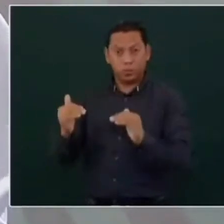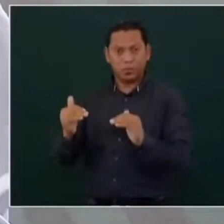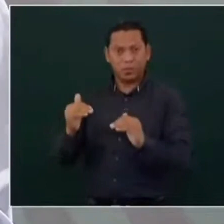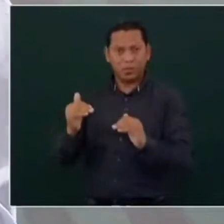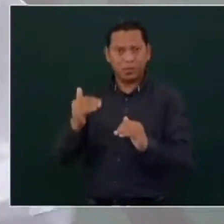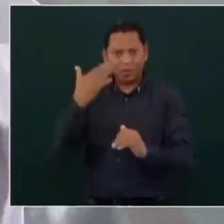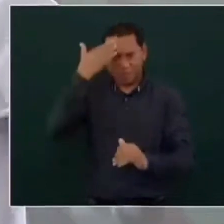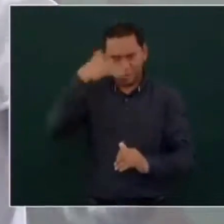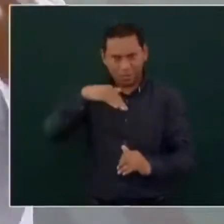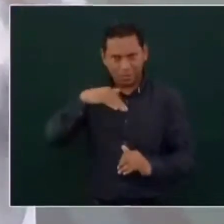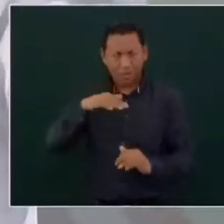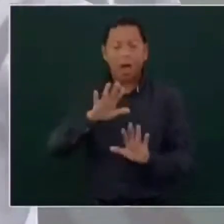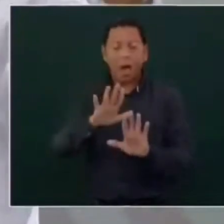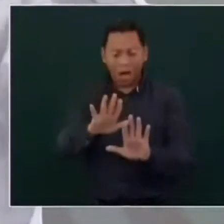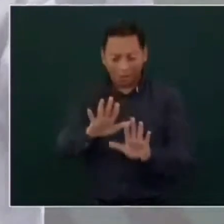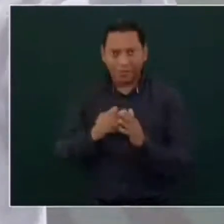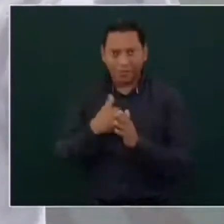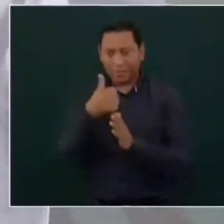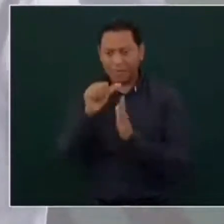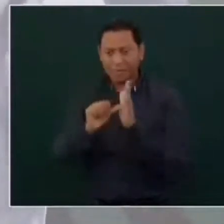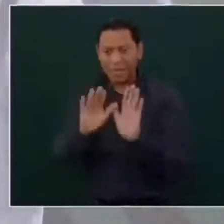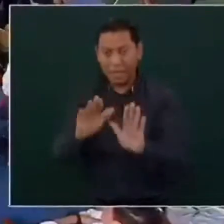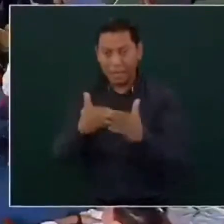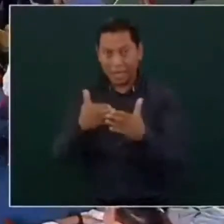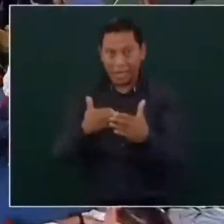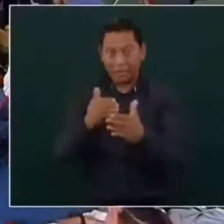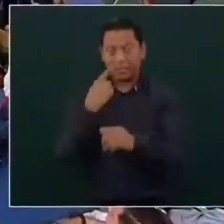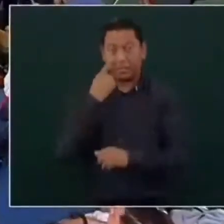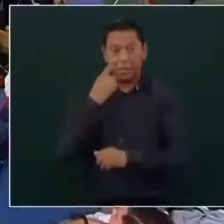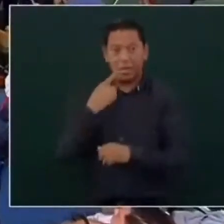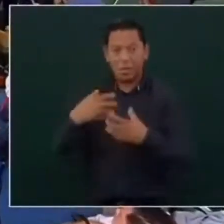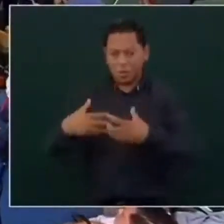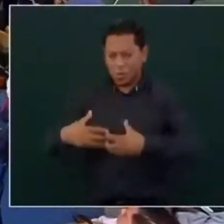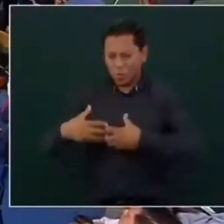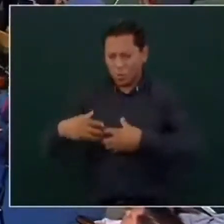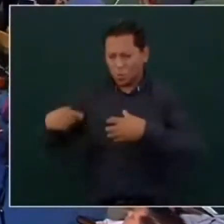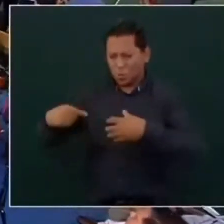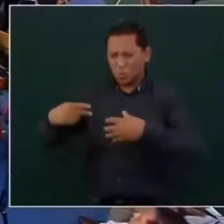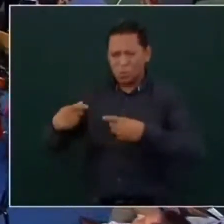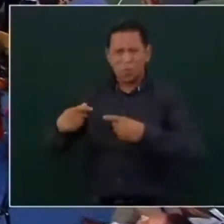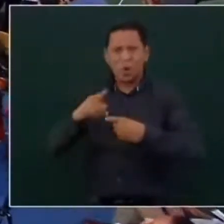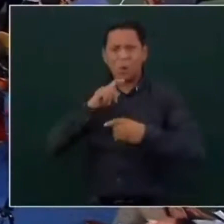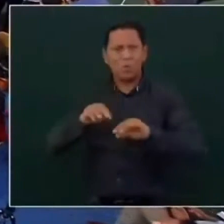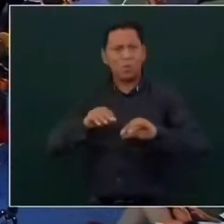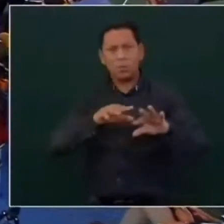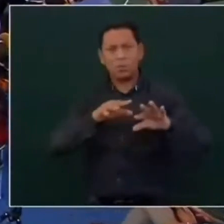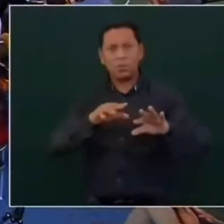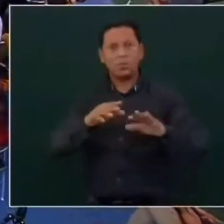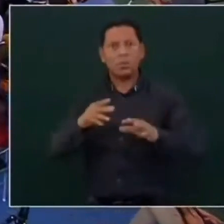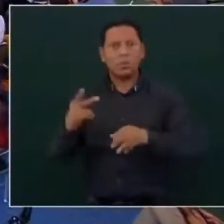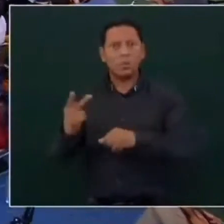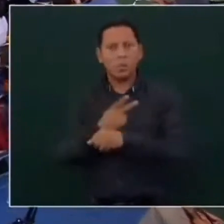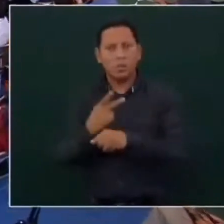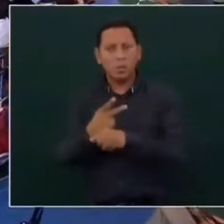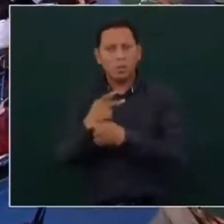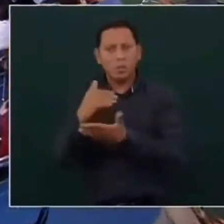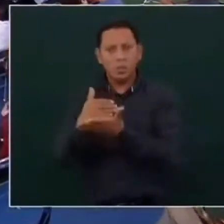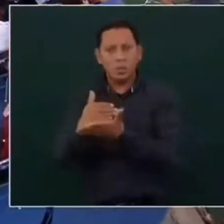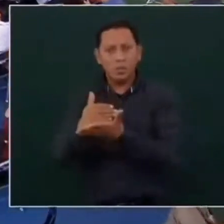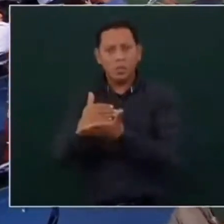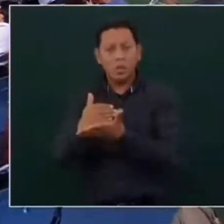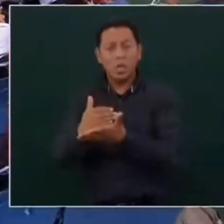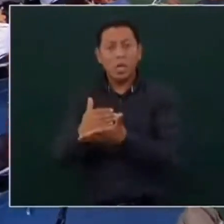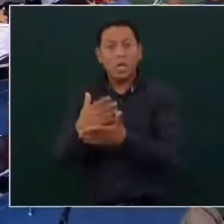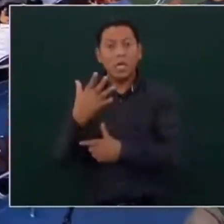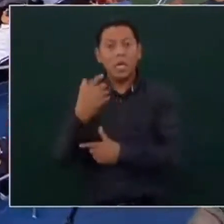seis meses empezó a generarse mucho más energía. Les hablo de un incremento de 500 por ciento